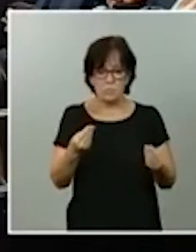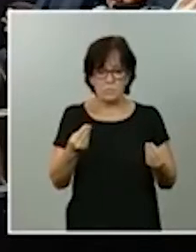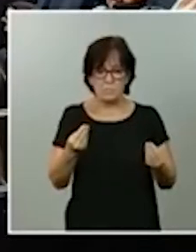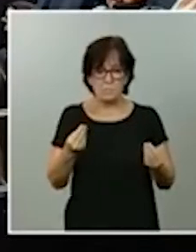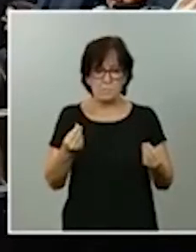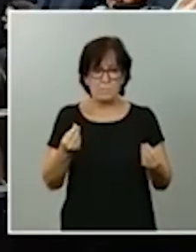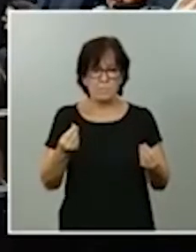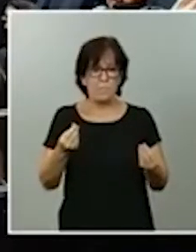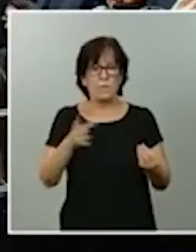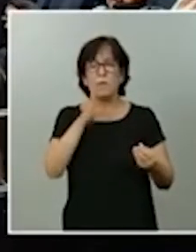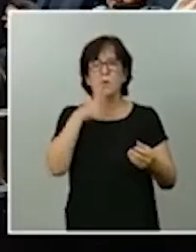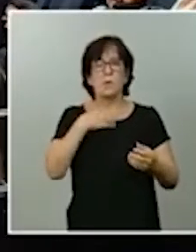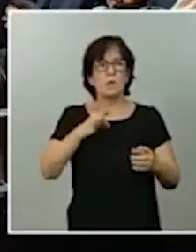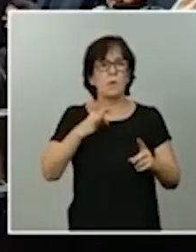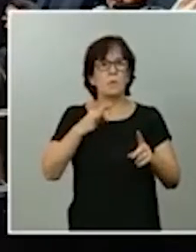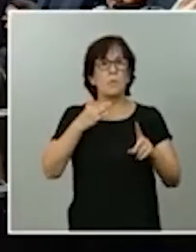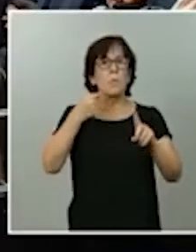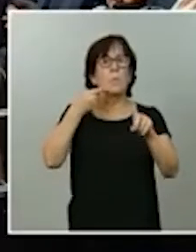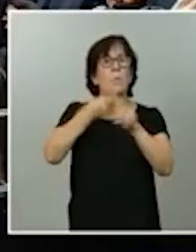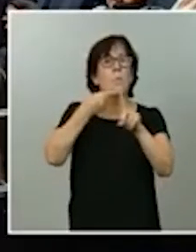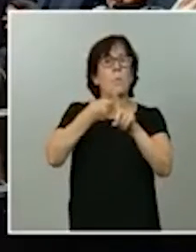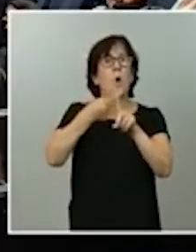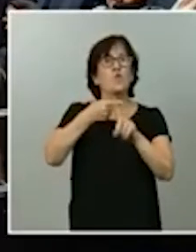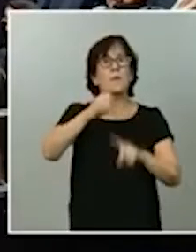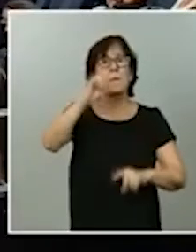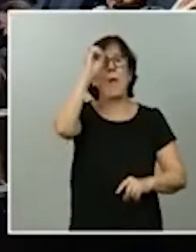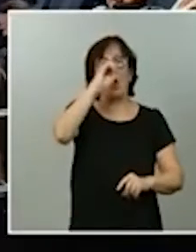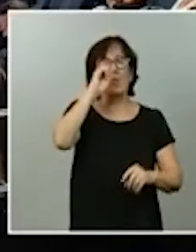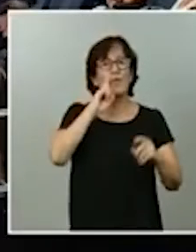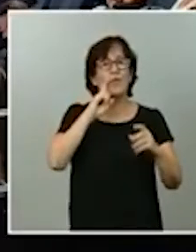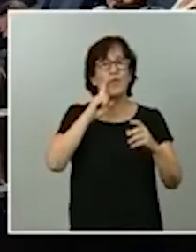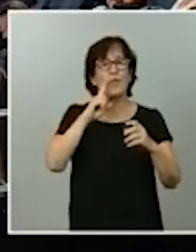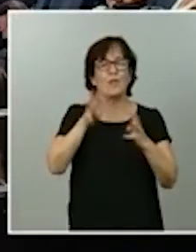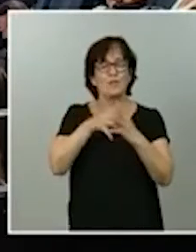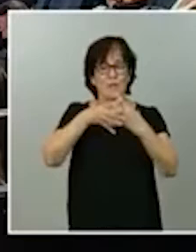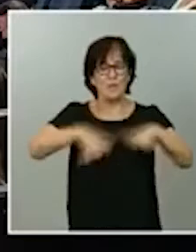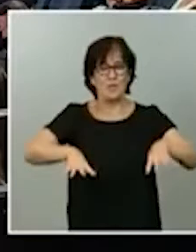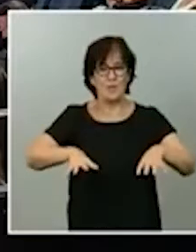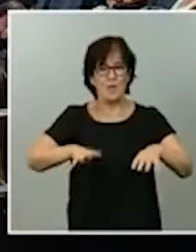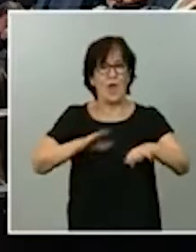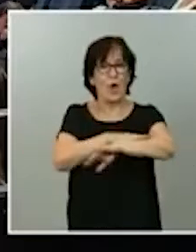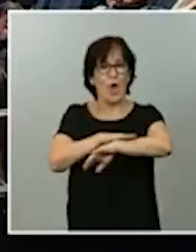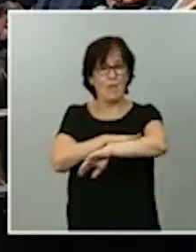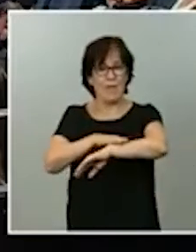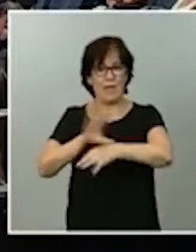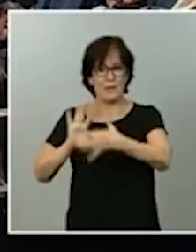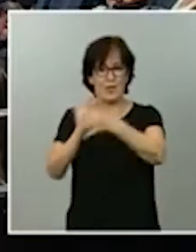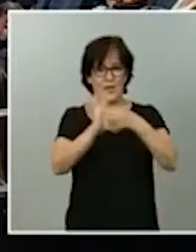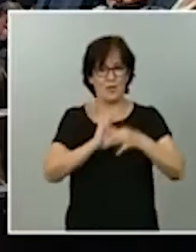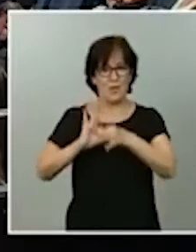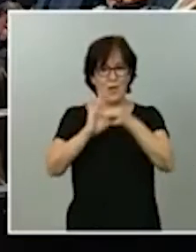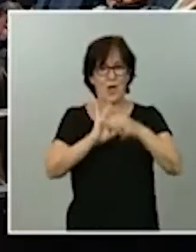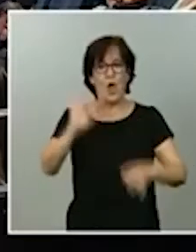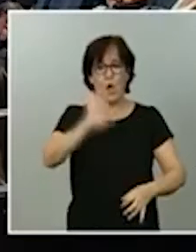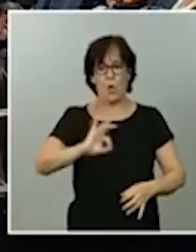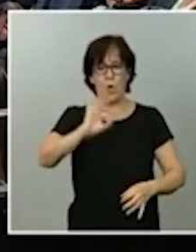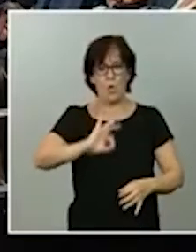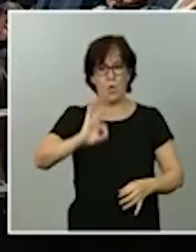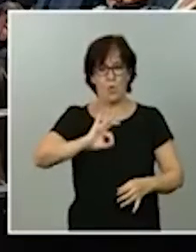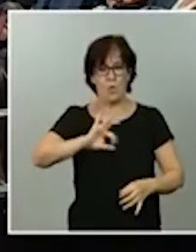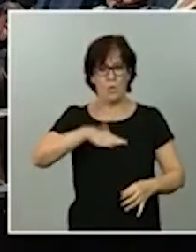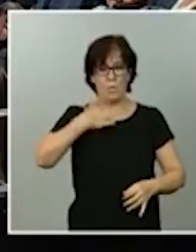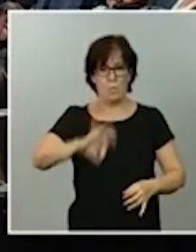una positiva opinión del funcionamiento del Gobierno de coalición y de la aportación de Unidas Podemos al funcionamiento del Gobierno. No le quepa duda.